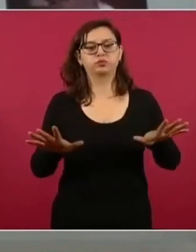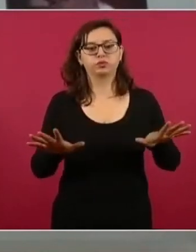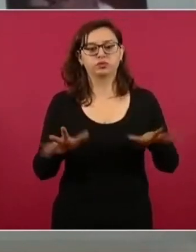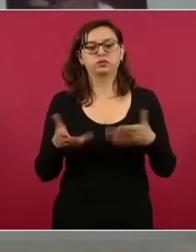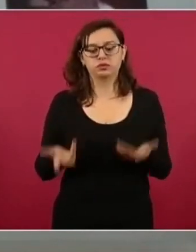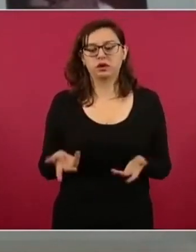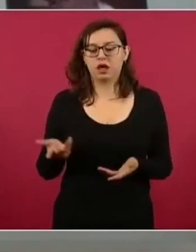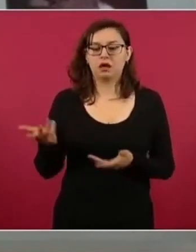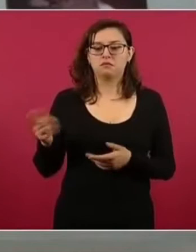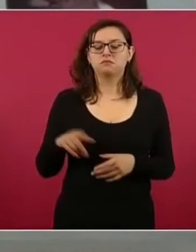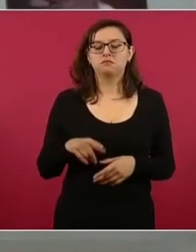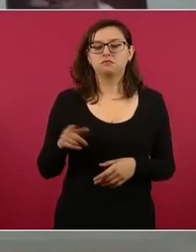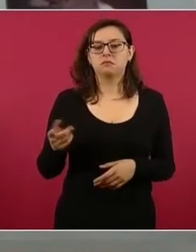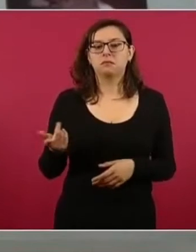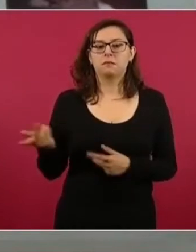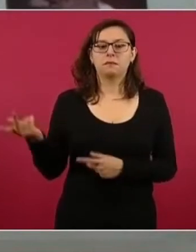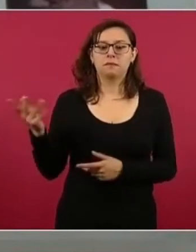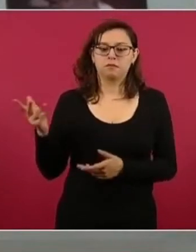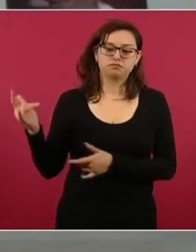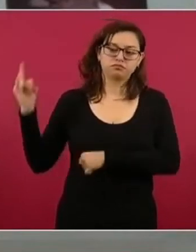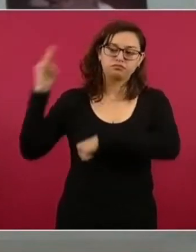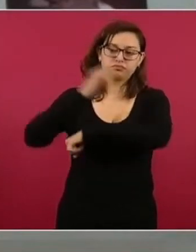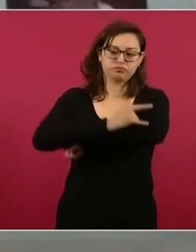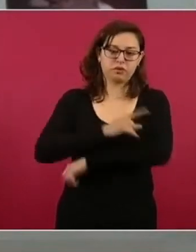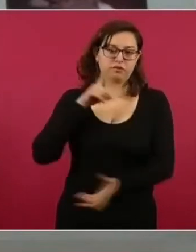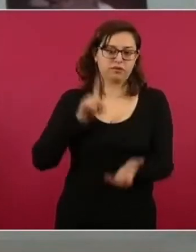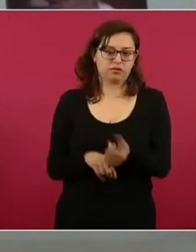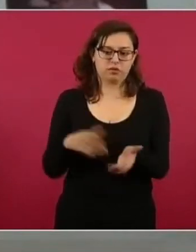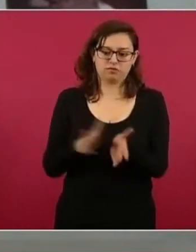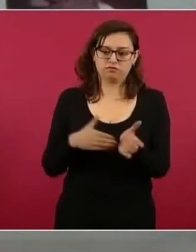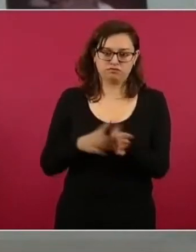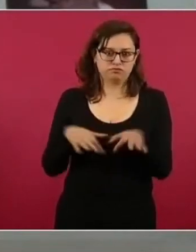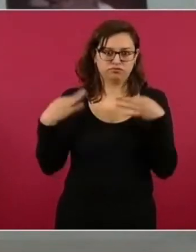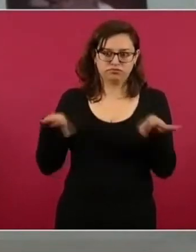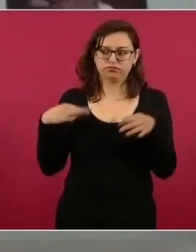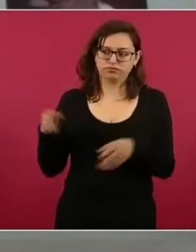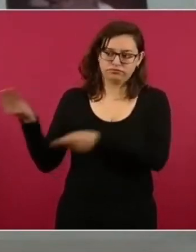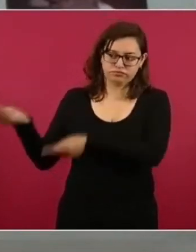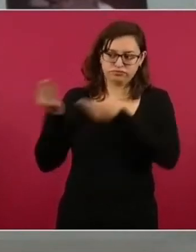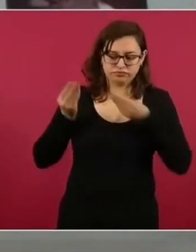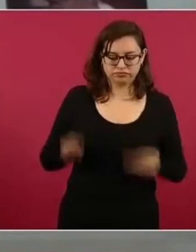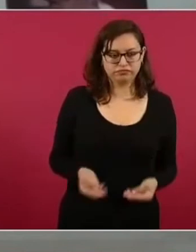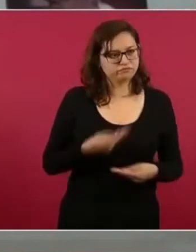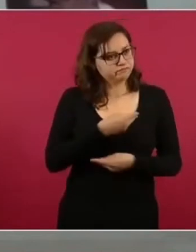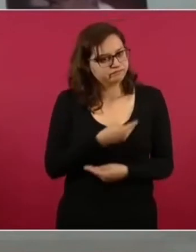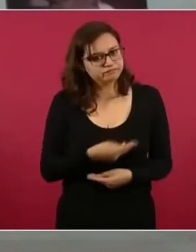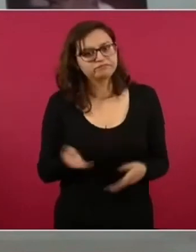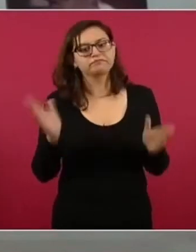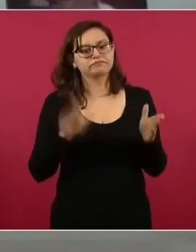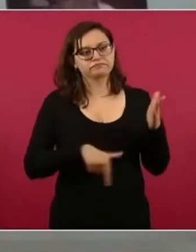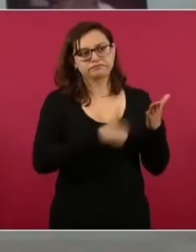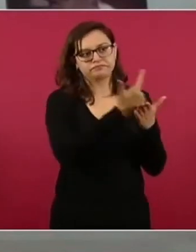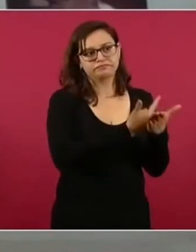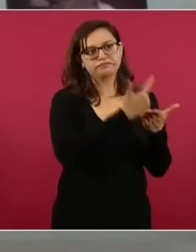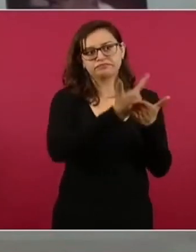a Huatulco. Vienen en un vuelo con un avión de la Fuerza Aérea. Y en cuanto esté aquí ya disponible